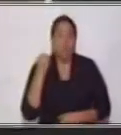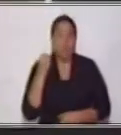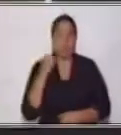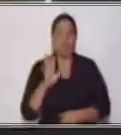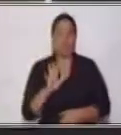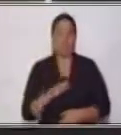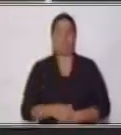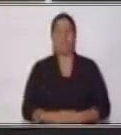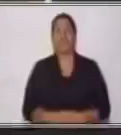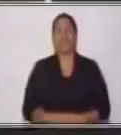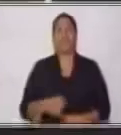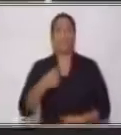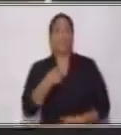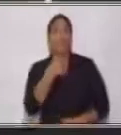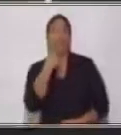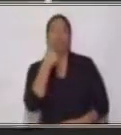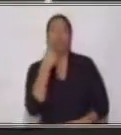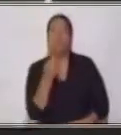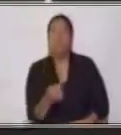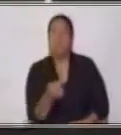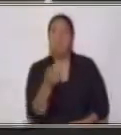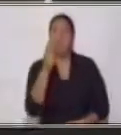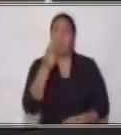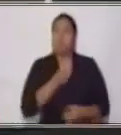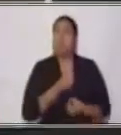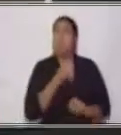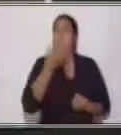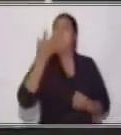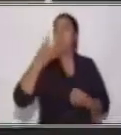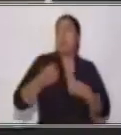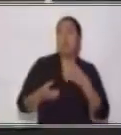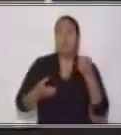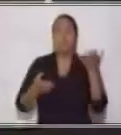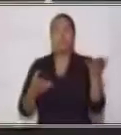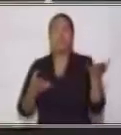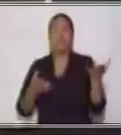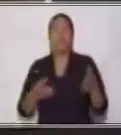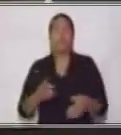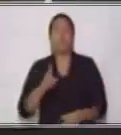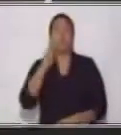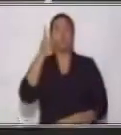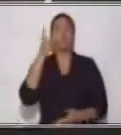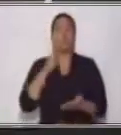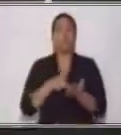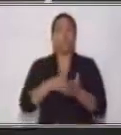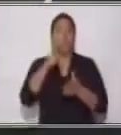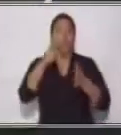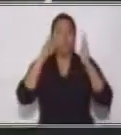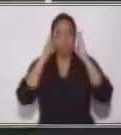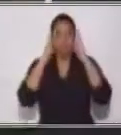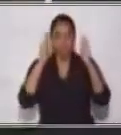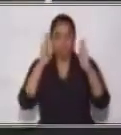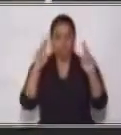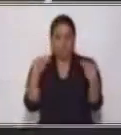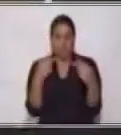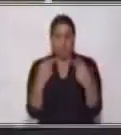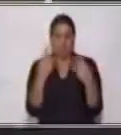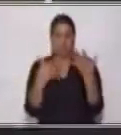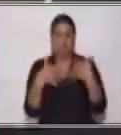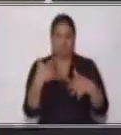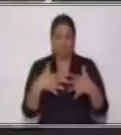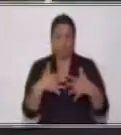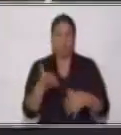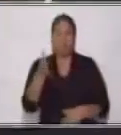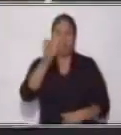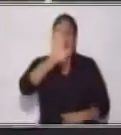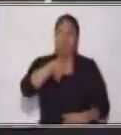Yo te voy a ir diciendo el poema y la primera vez tú lo escuchas. ¿De acuerdo? Luego lo vas